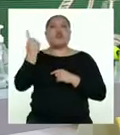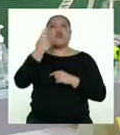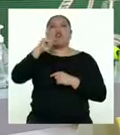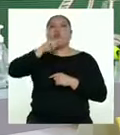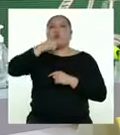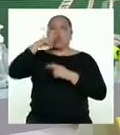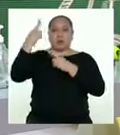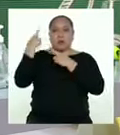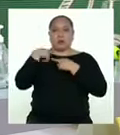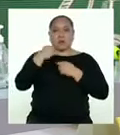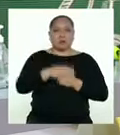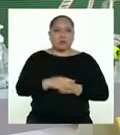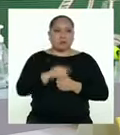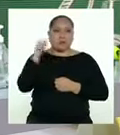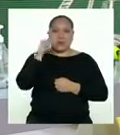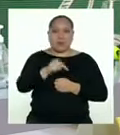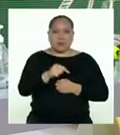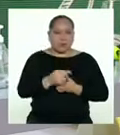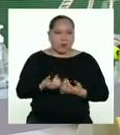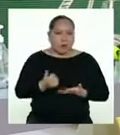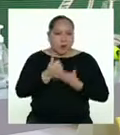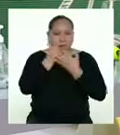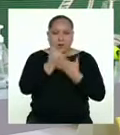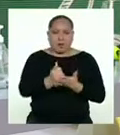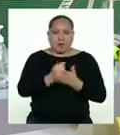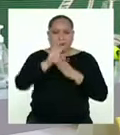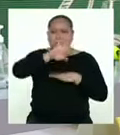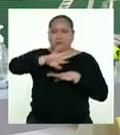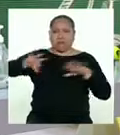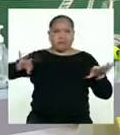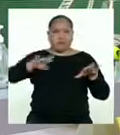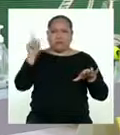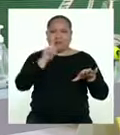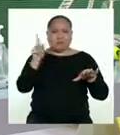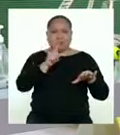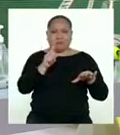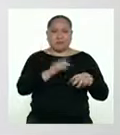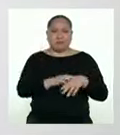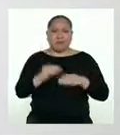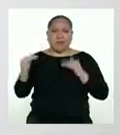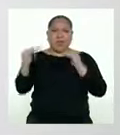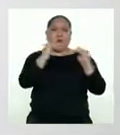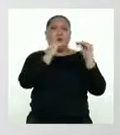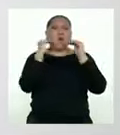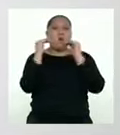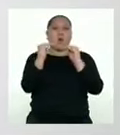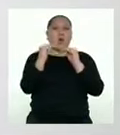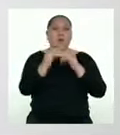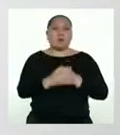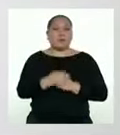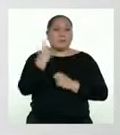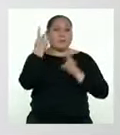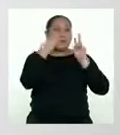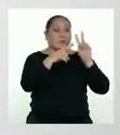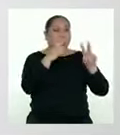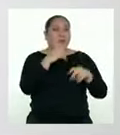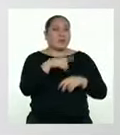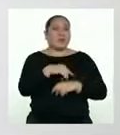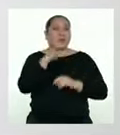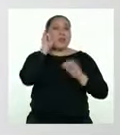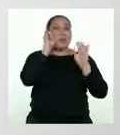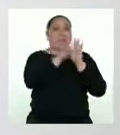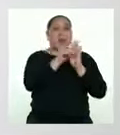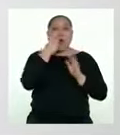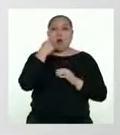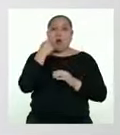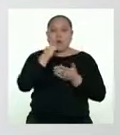deshacernos de esos roles tradicionales para poder construir relaciones basadas en la igualdad. Por eso vemos en la imagen a un hombre lavando